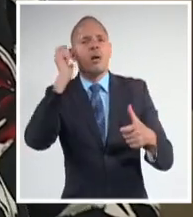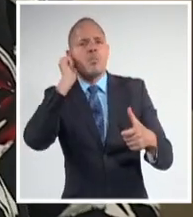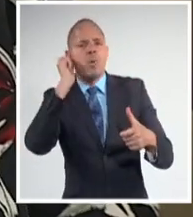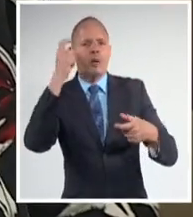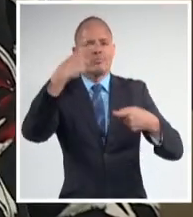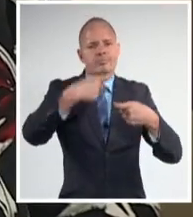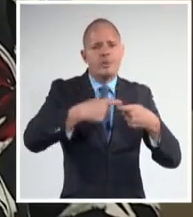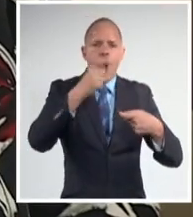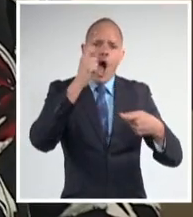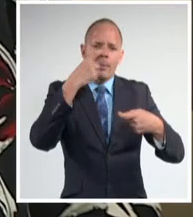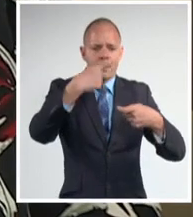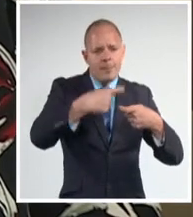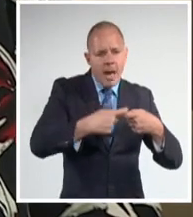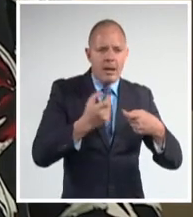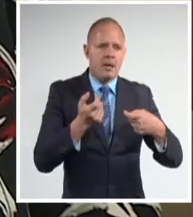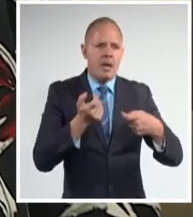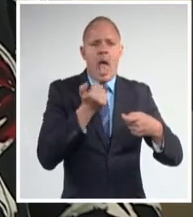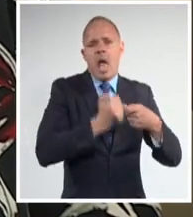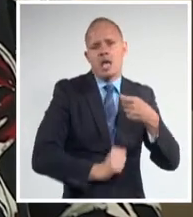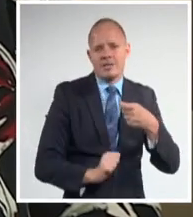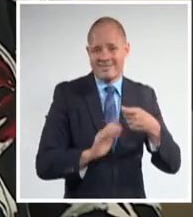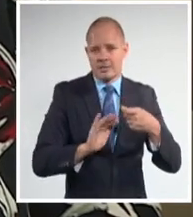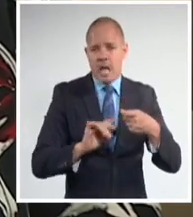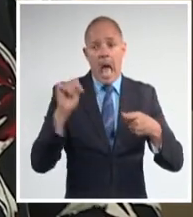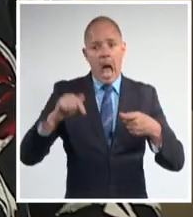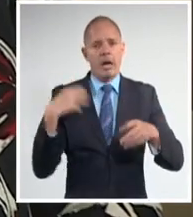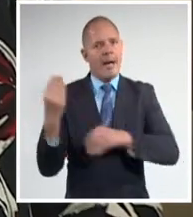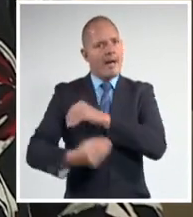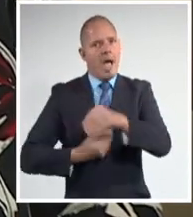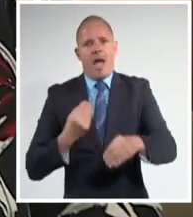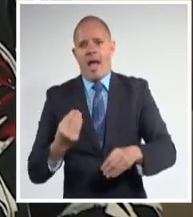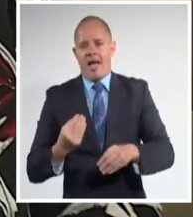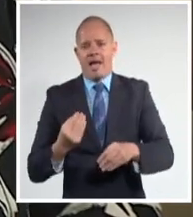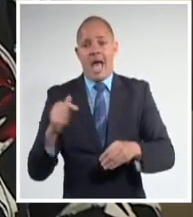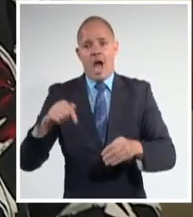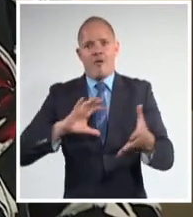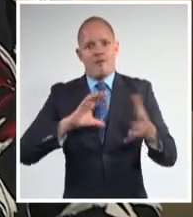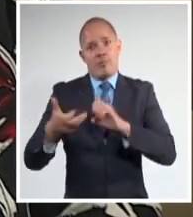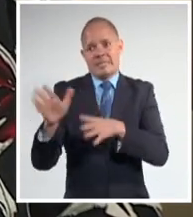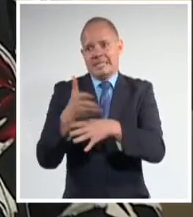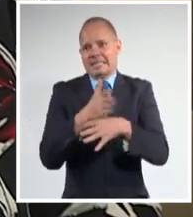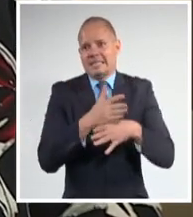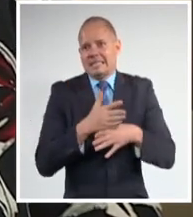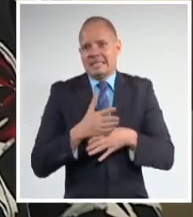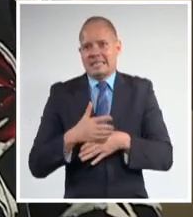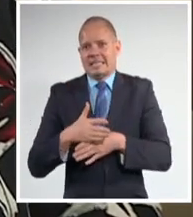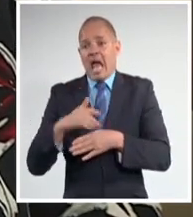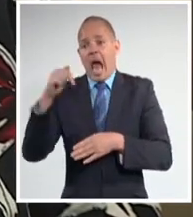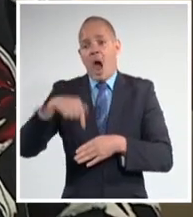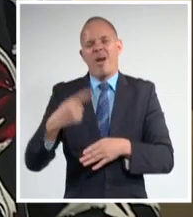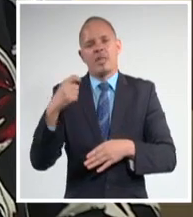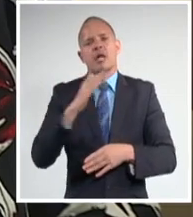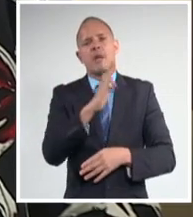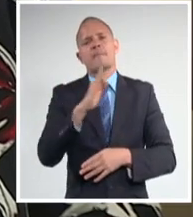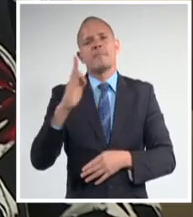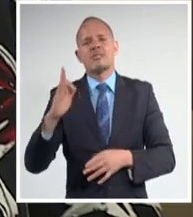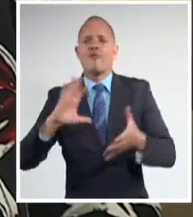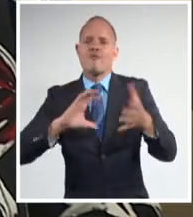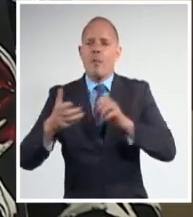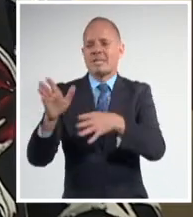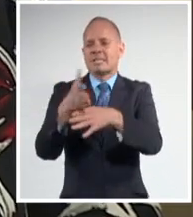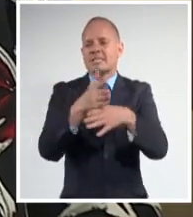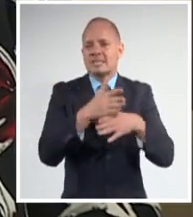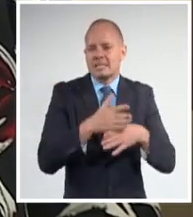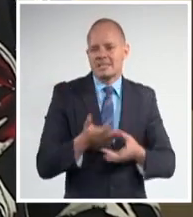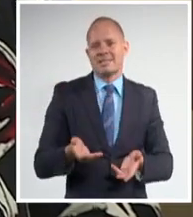posibilidad que da el código de familia permite un paso de la diversidad a la protección,